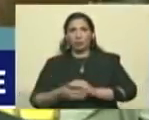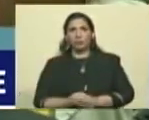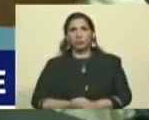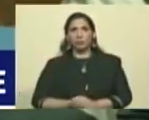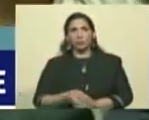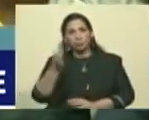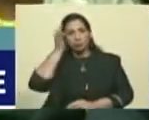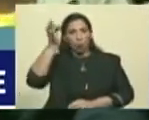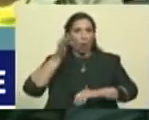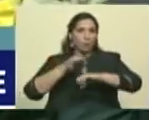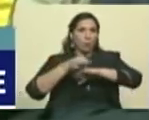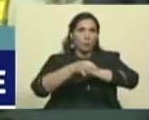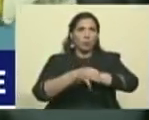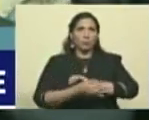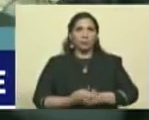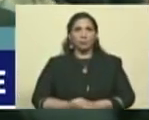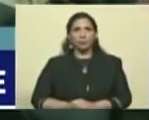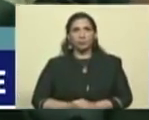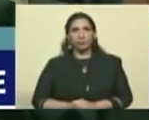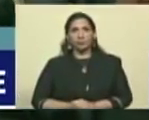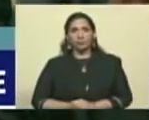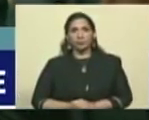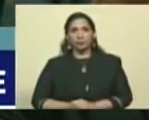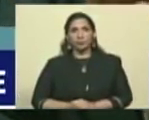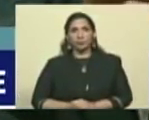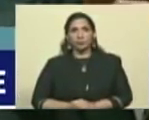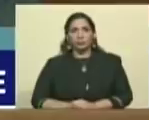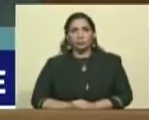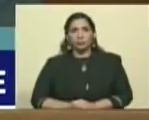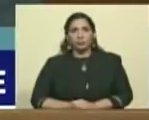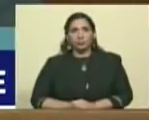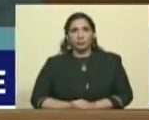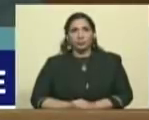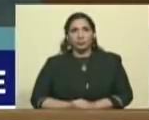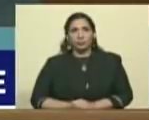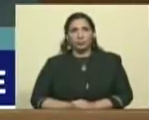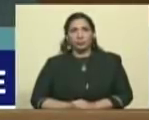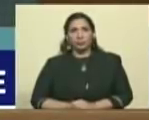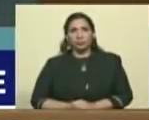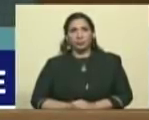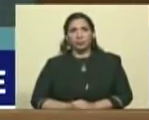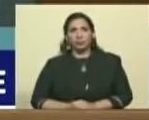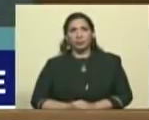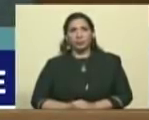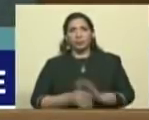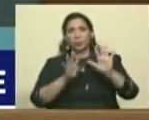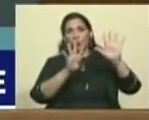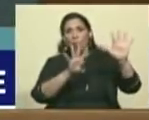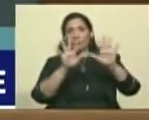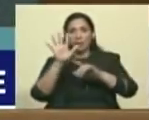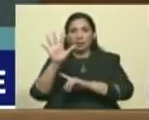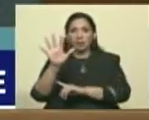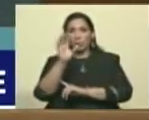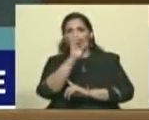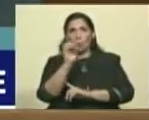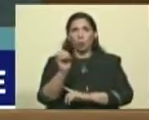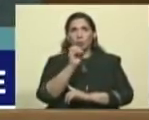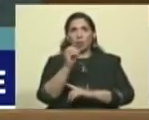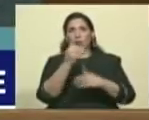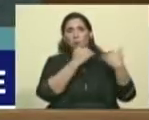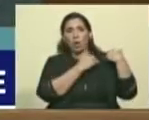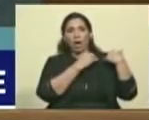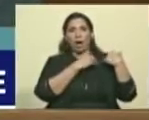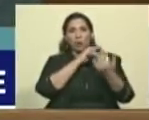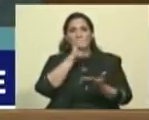Municipales, un triunfo contundente en las elecciones municipales, el 95% de los cargos a nivel